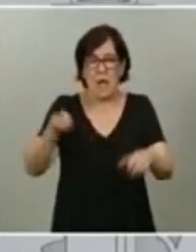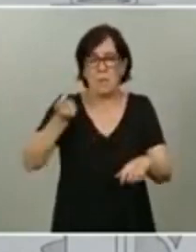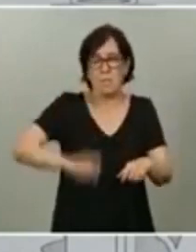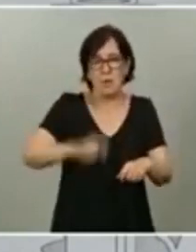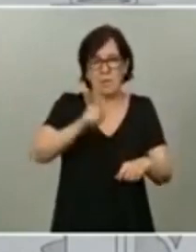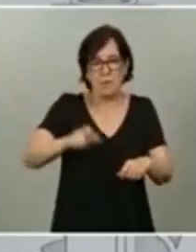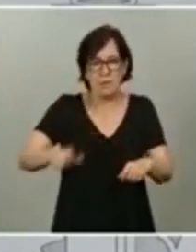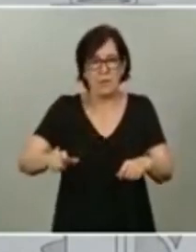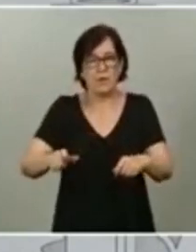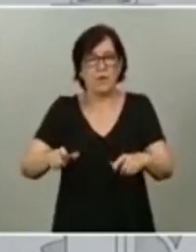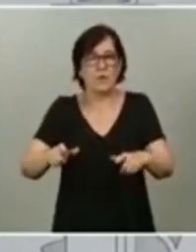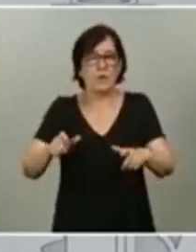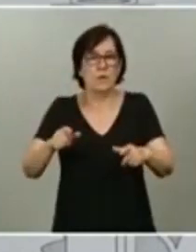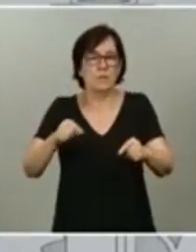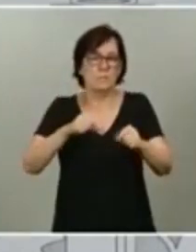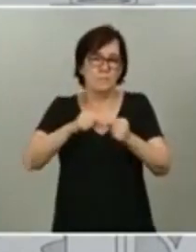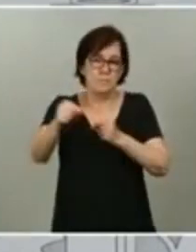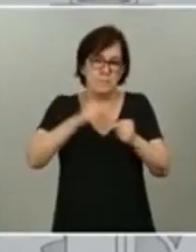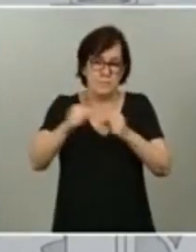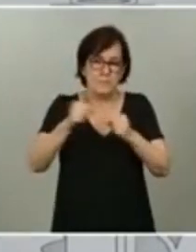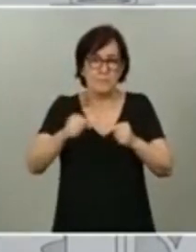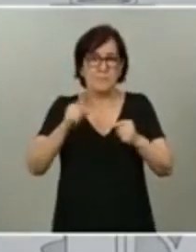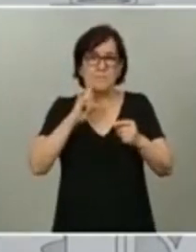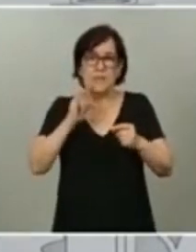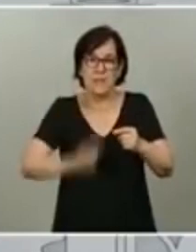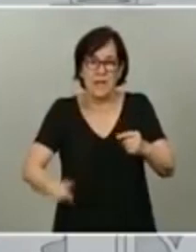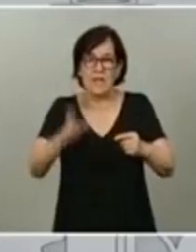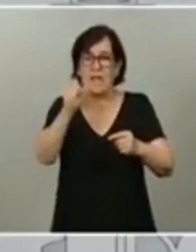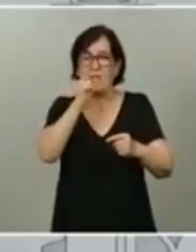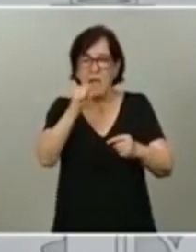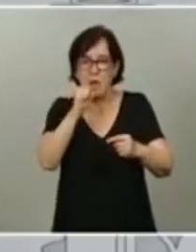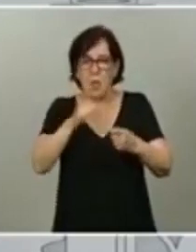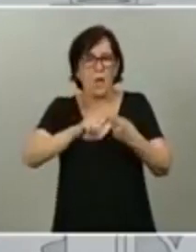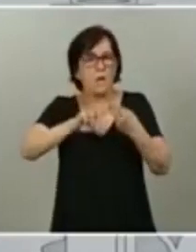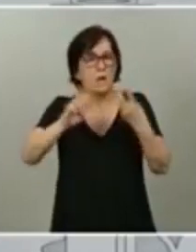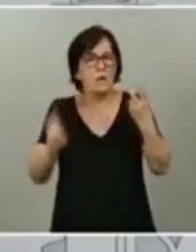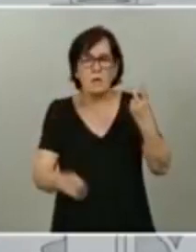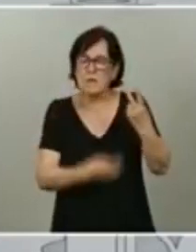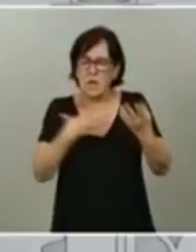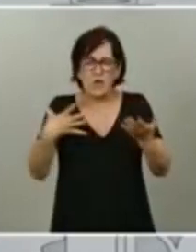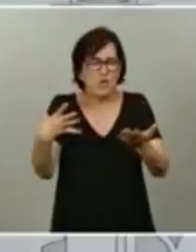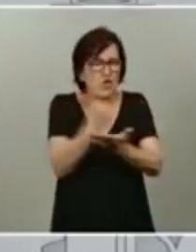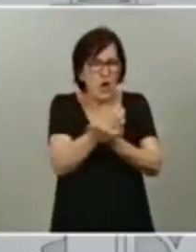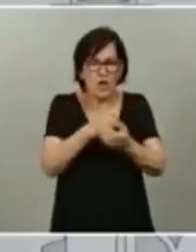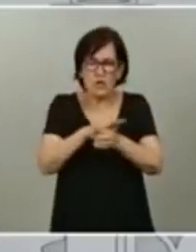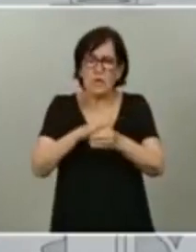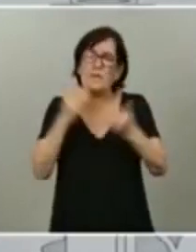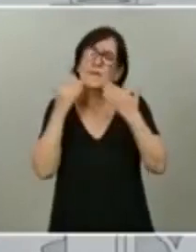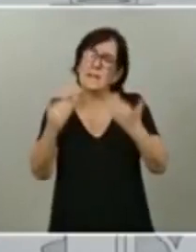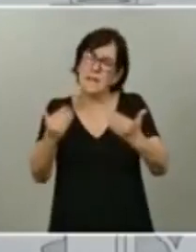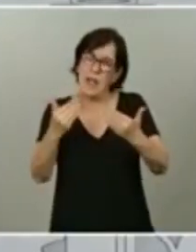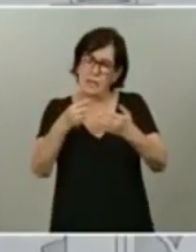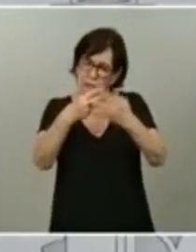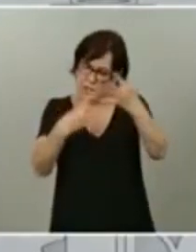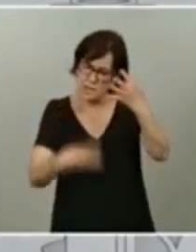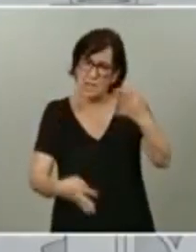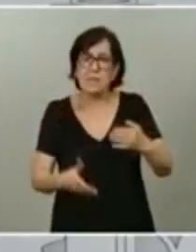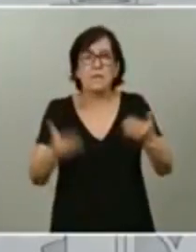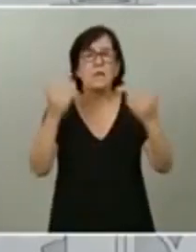de suministro de energía de agua, son muchos en todos los frentes. Gracias. Gracias también